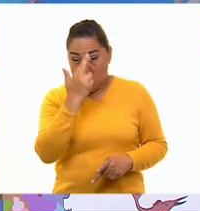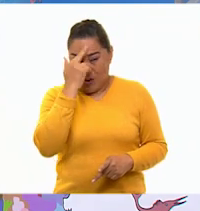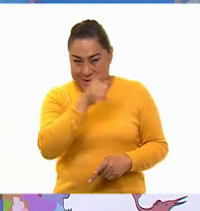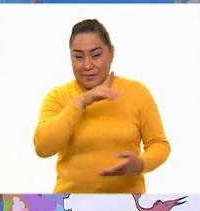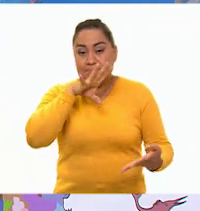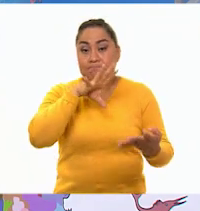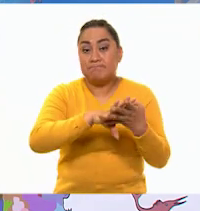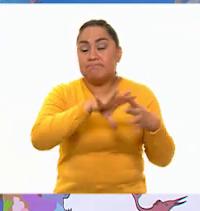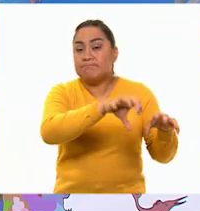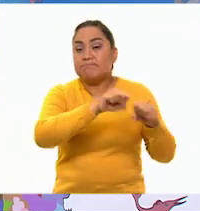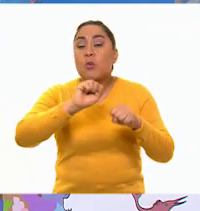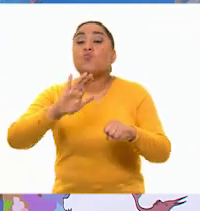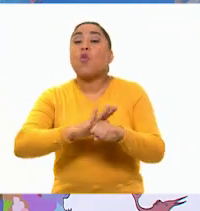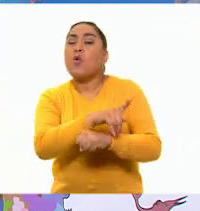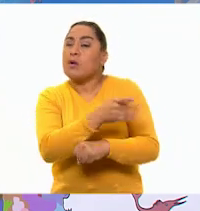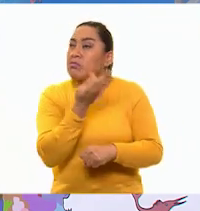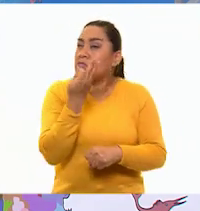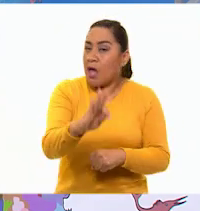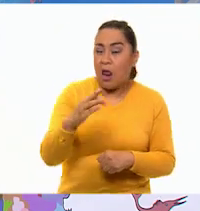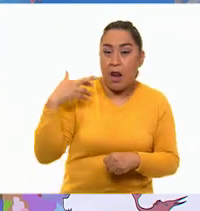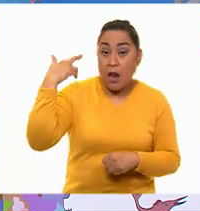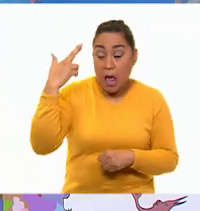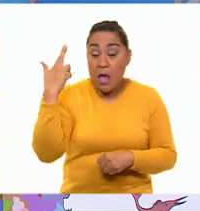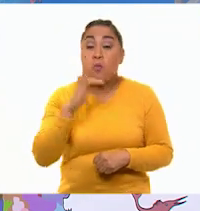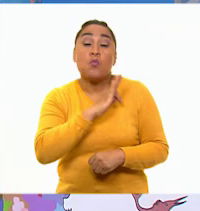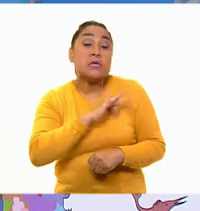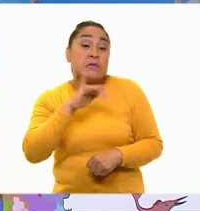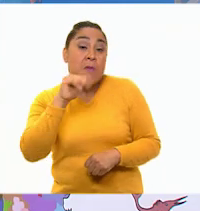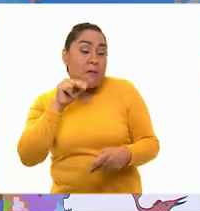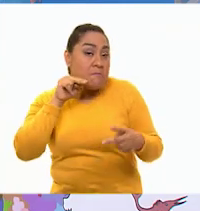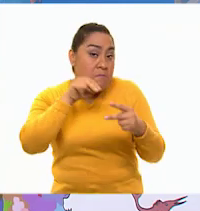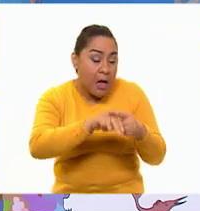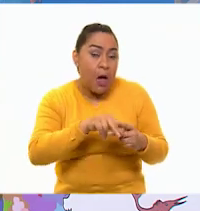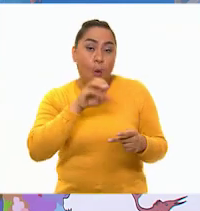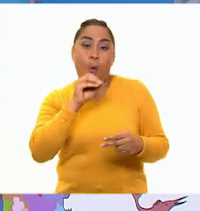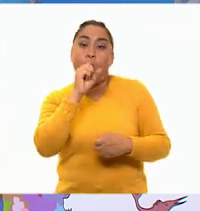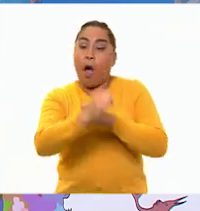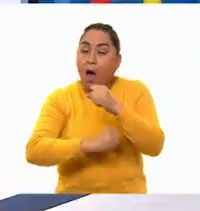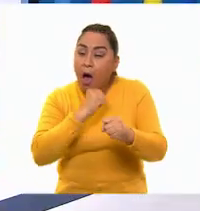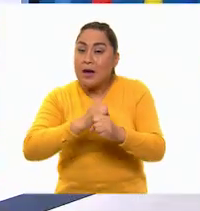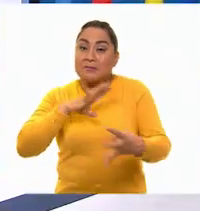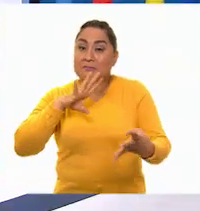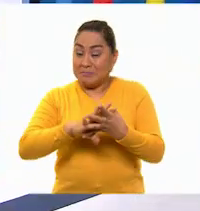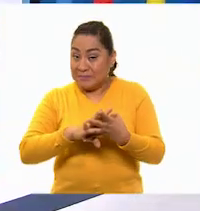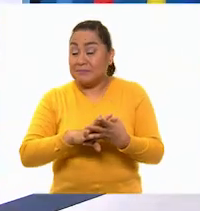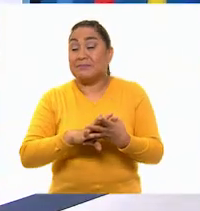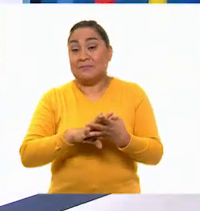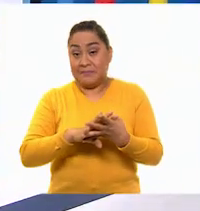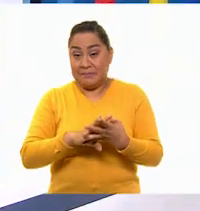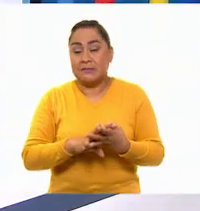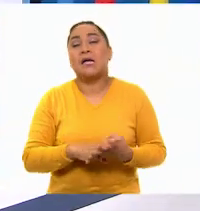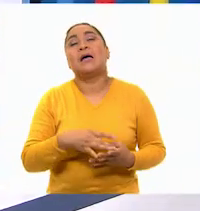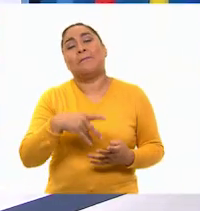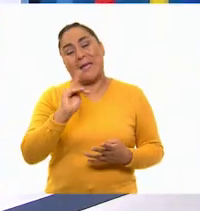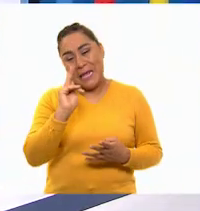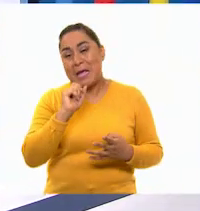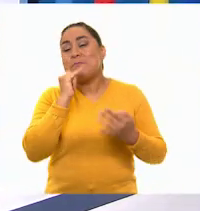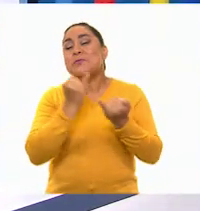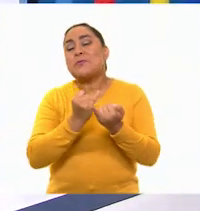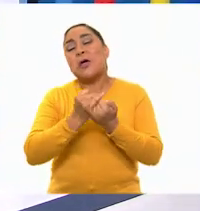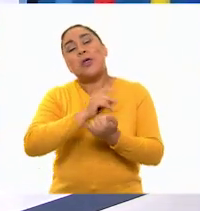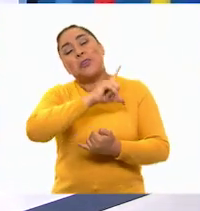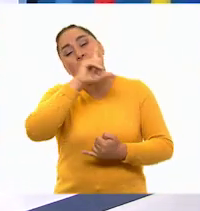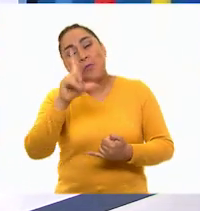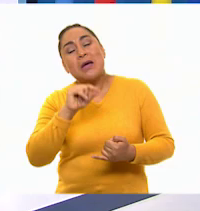traición al rey y que podían condenarla a muerte o a muchos años de prisión. Así es. Aunque la ayudaron a escapar más